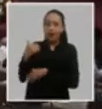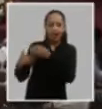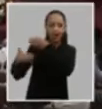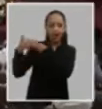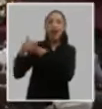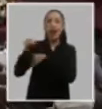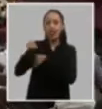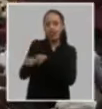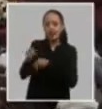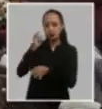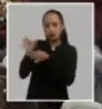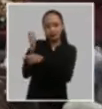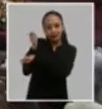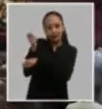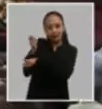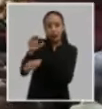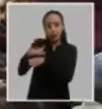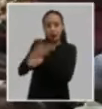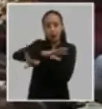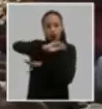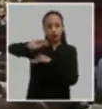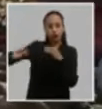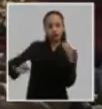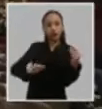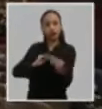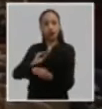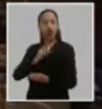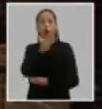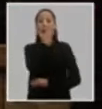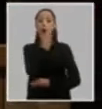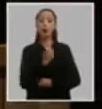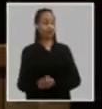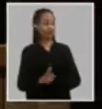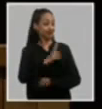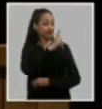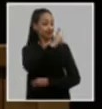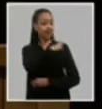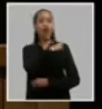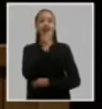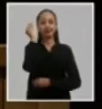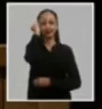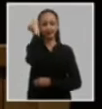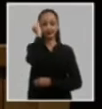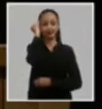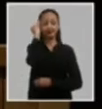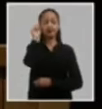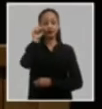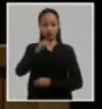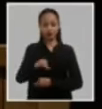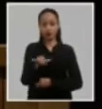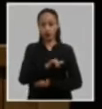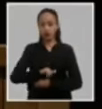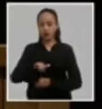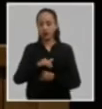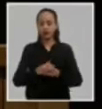vínculo con el pueblo falta de sensibilidad e incapacidad para movilizar a los colectivos en la solución de los problemas